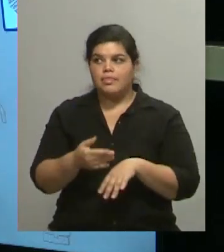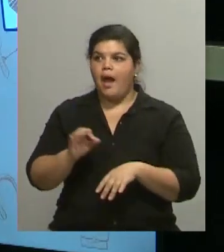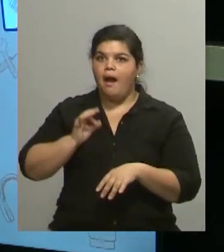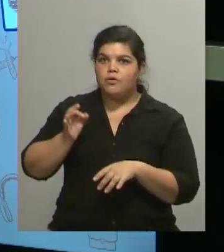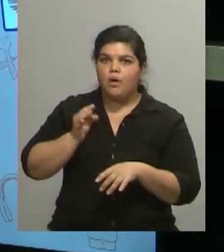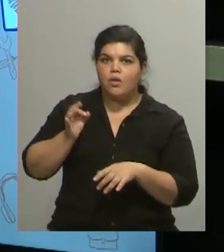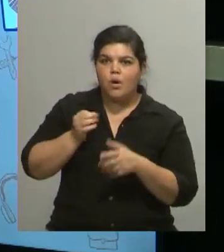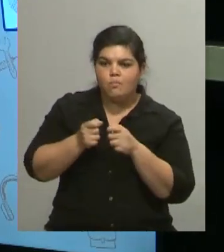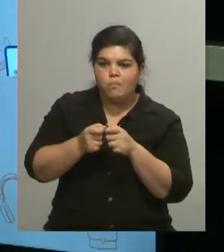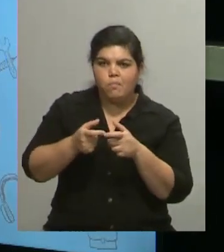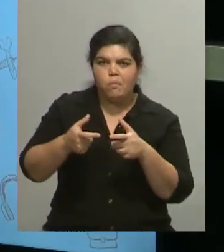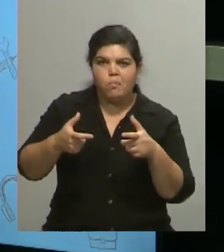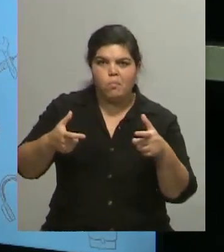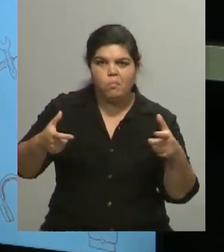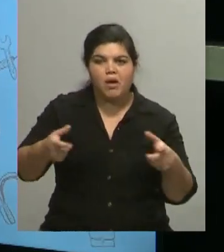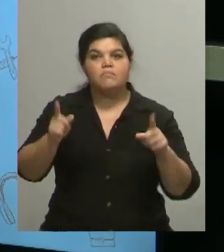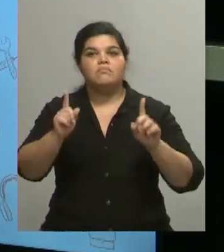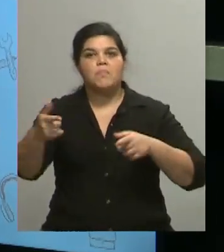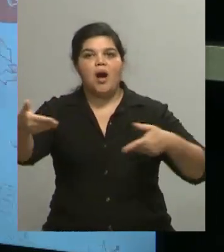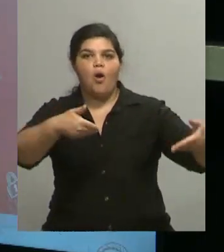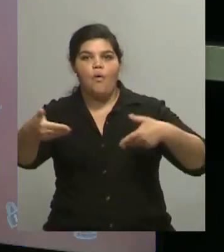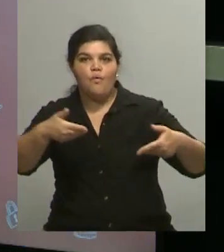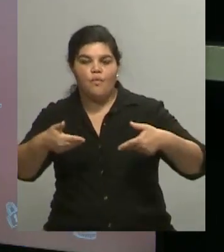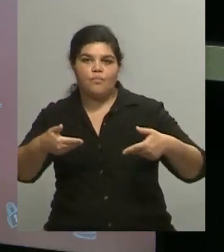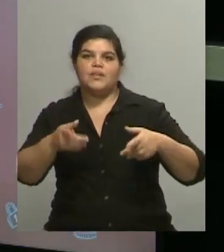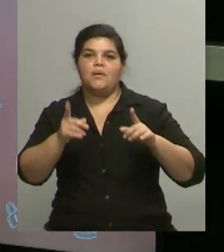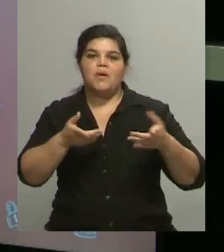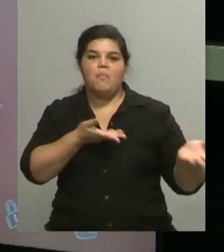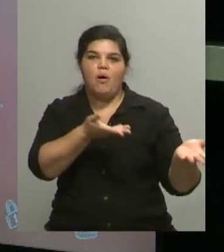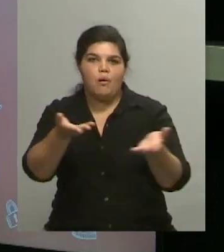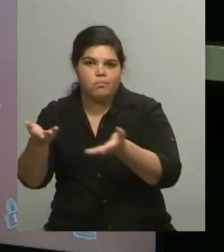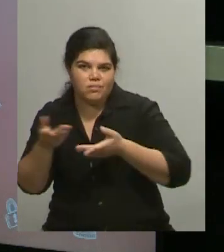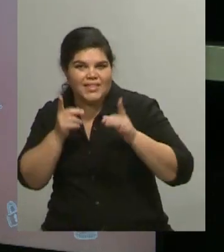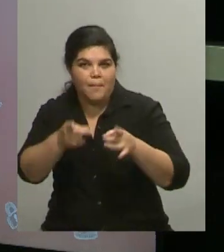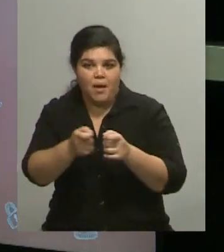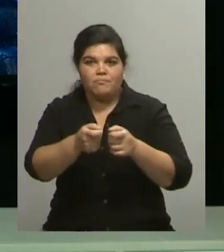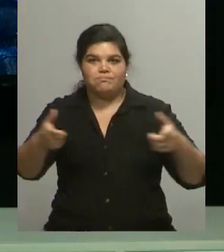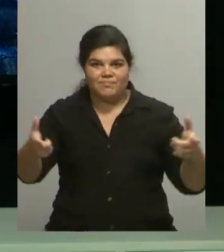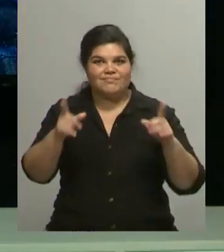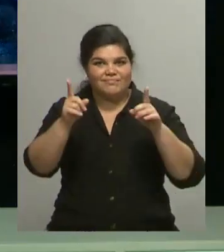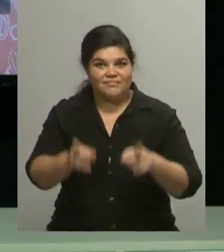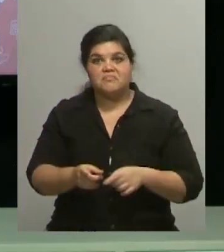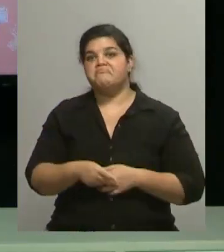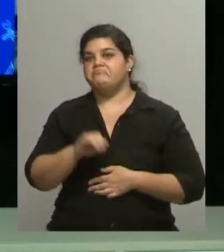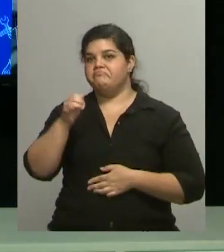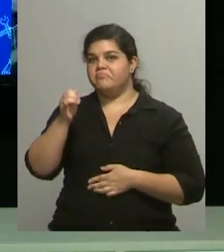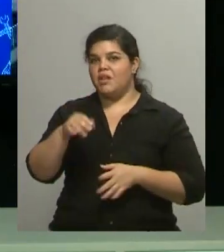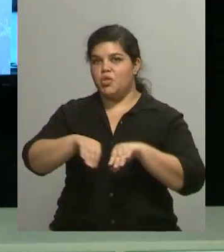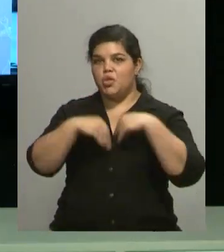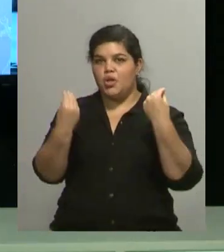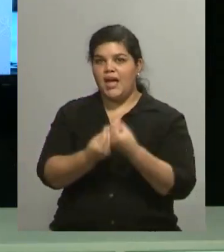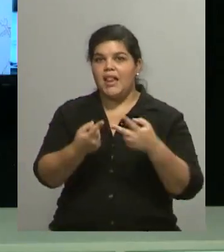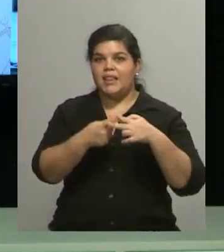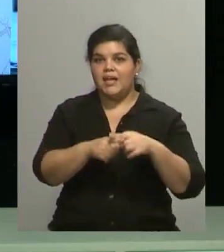imagino que también ha crecido en la cantidad de oferta, pero también en la cantidad de gente que participa, ¿no? sí, De los 7 talleres, hoy por hoy,